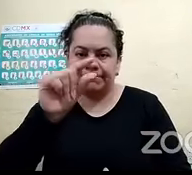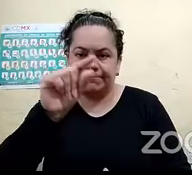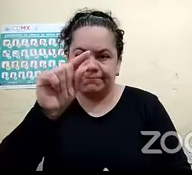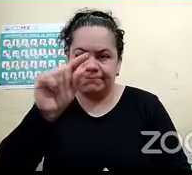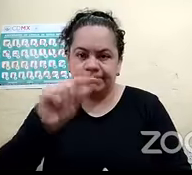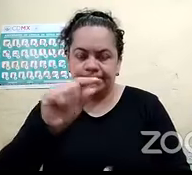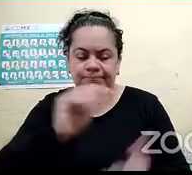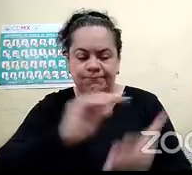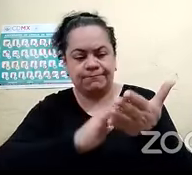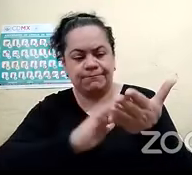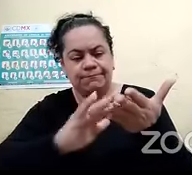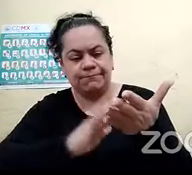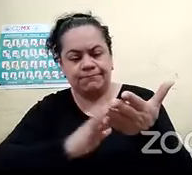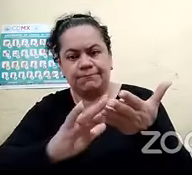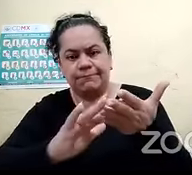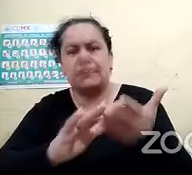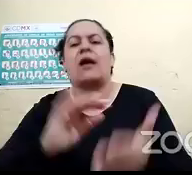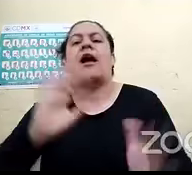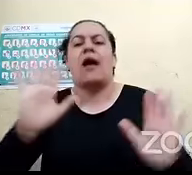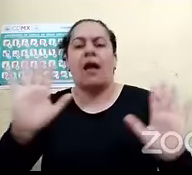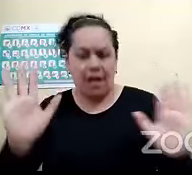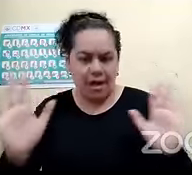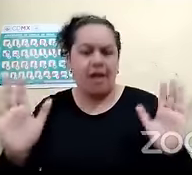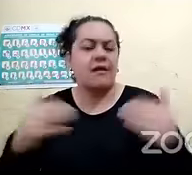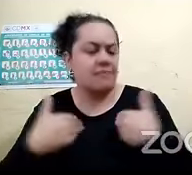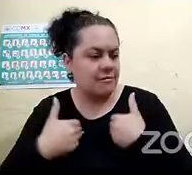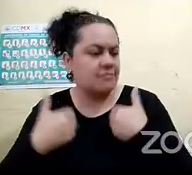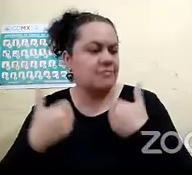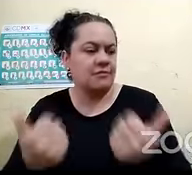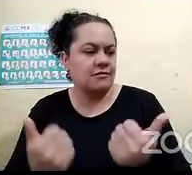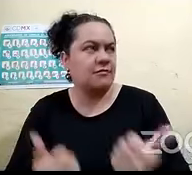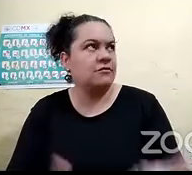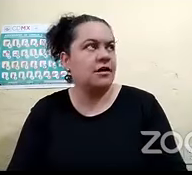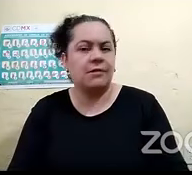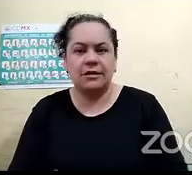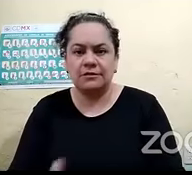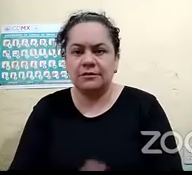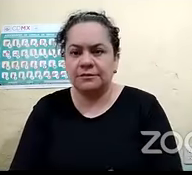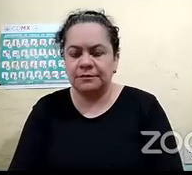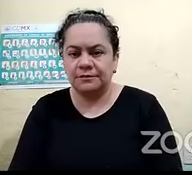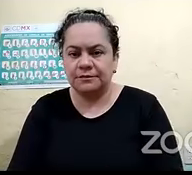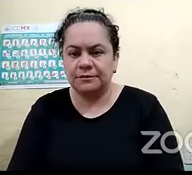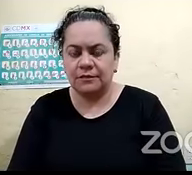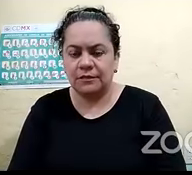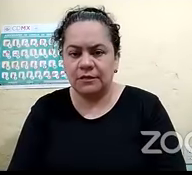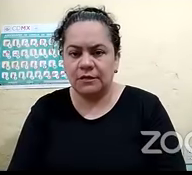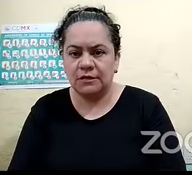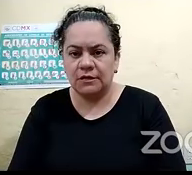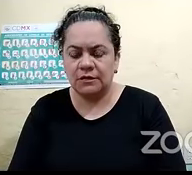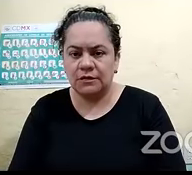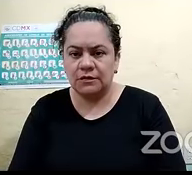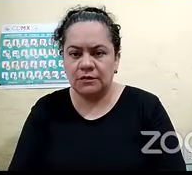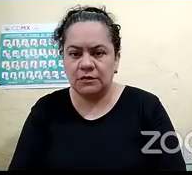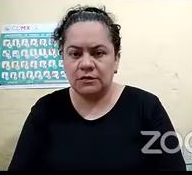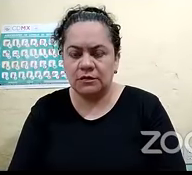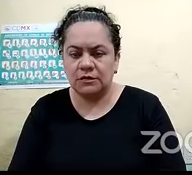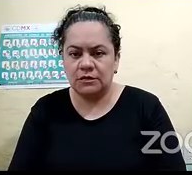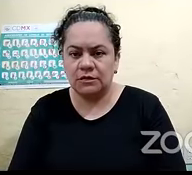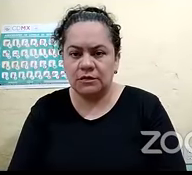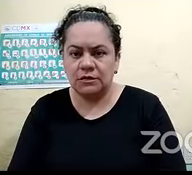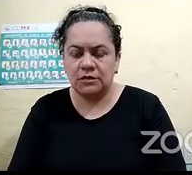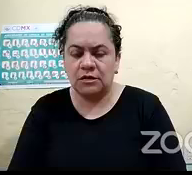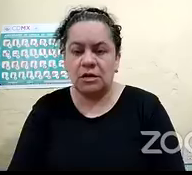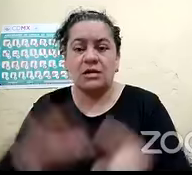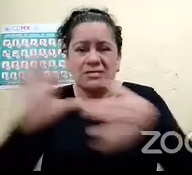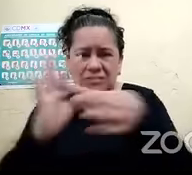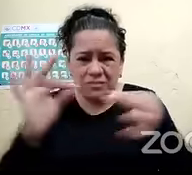Entonces, por ejemplo, esas flechas, si no están en braille, las indicaciones, yo puedo tocar